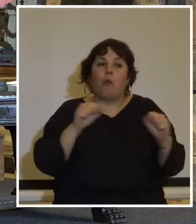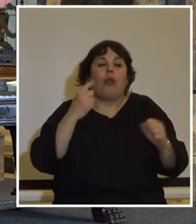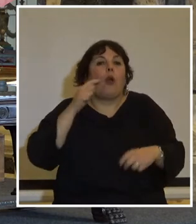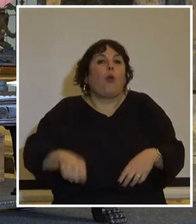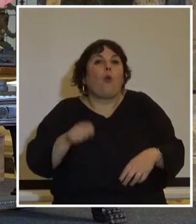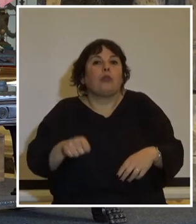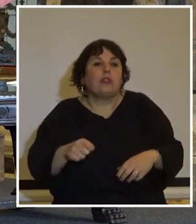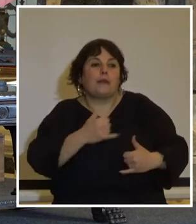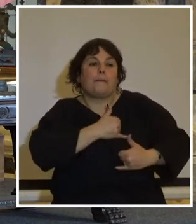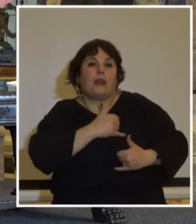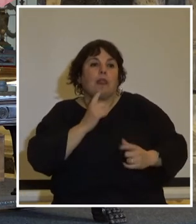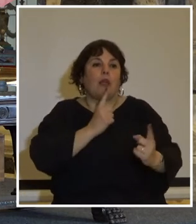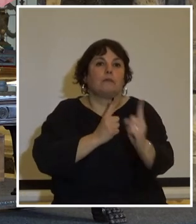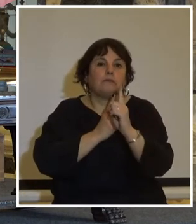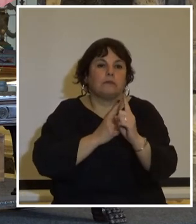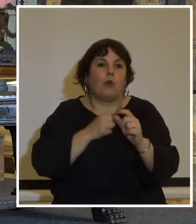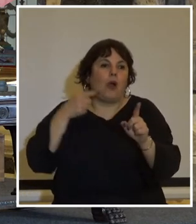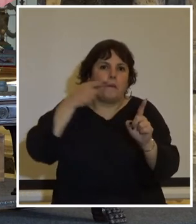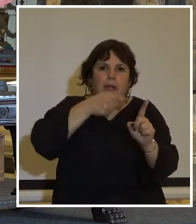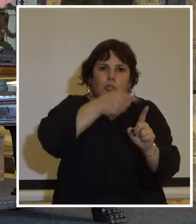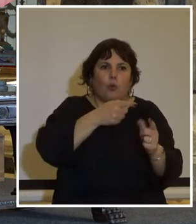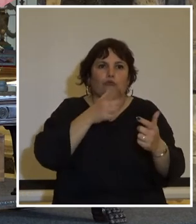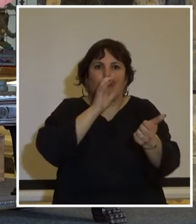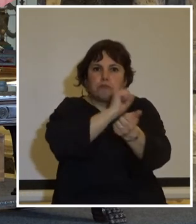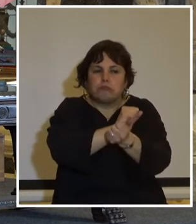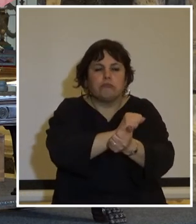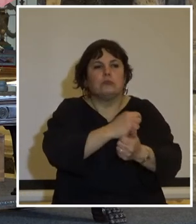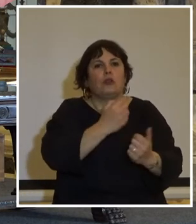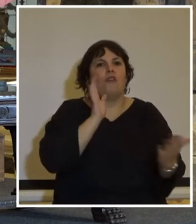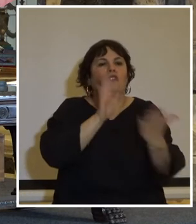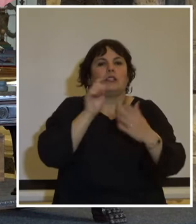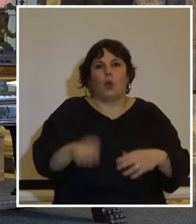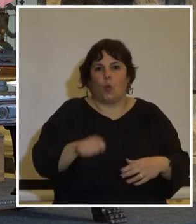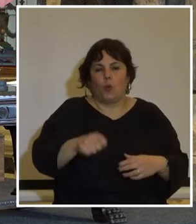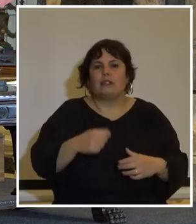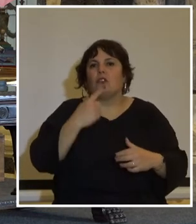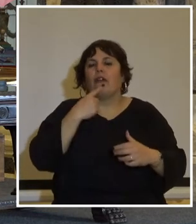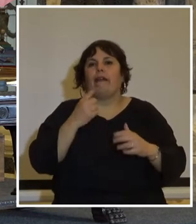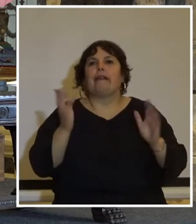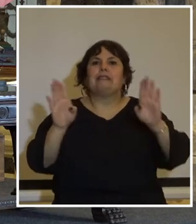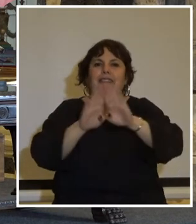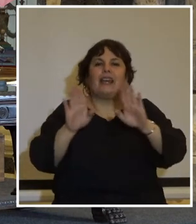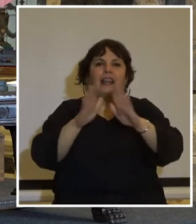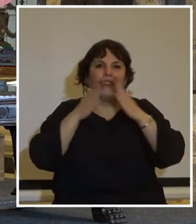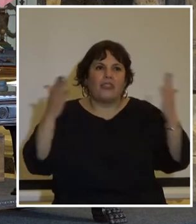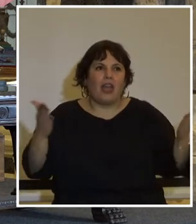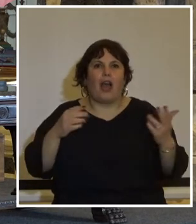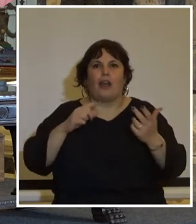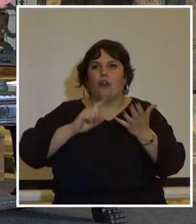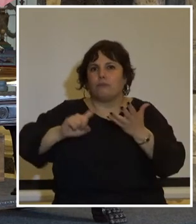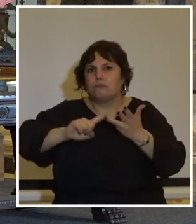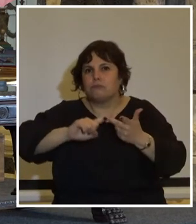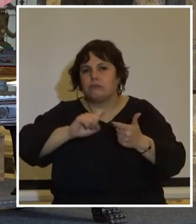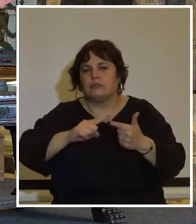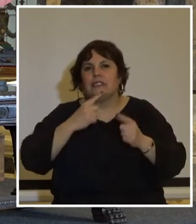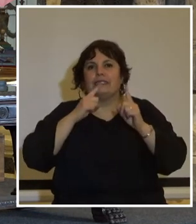por la jurisdicción militar habilitando su persecución detención y enjuiciamiento se ordenó el cierre de diarios y una lista numerosa de prensa escrita fue